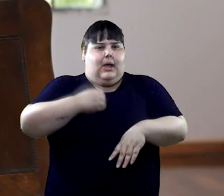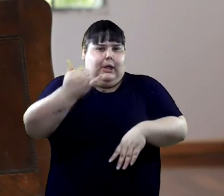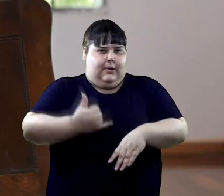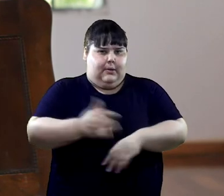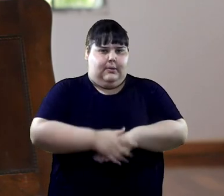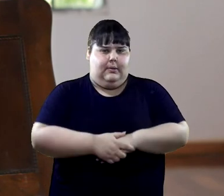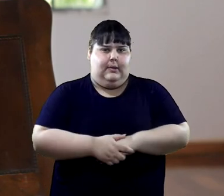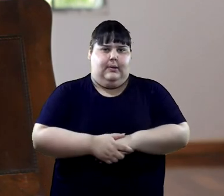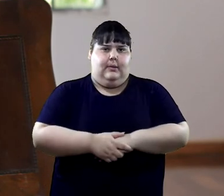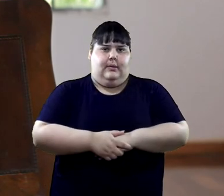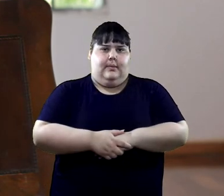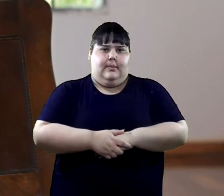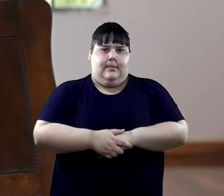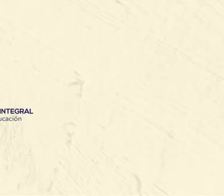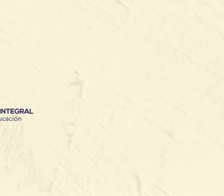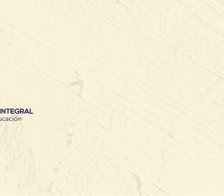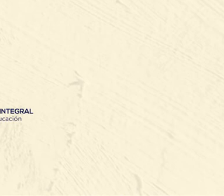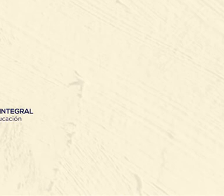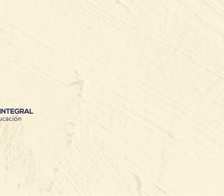transita el pecado.